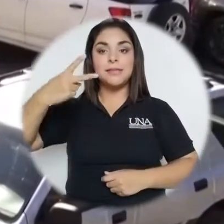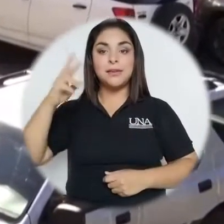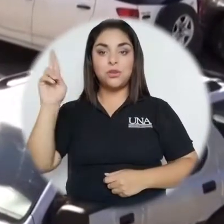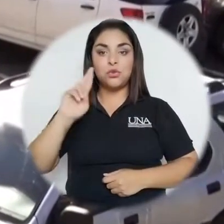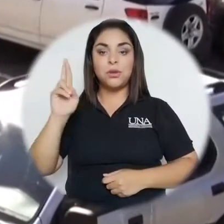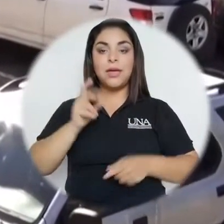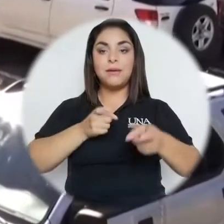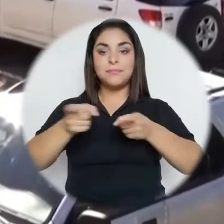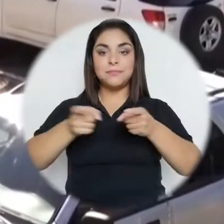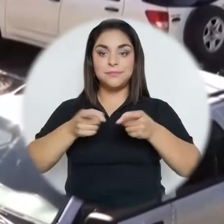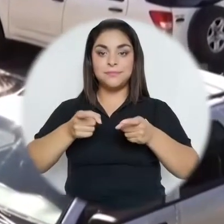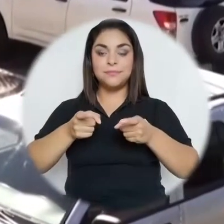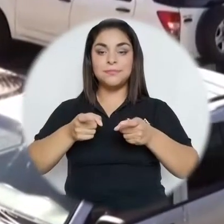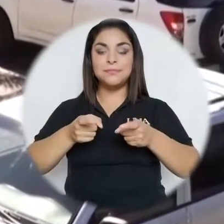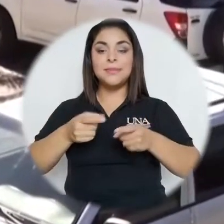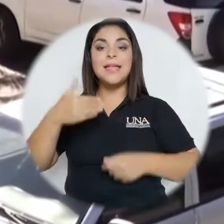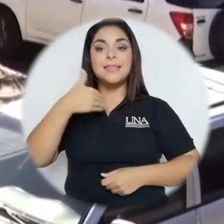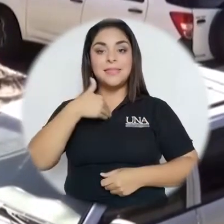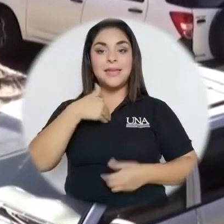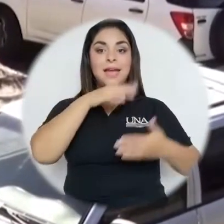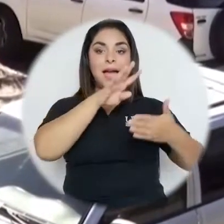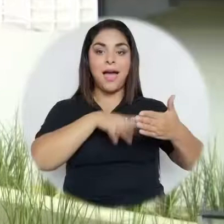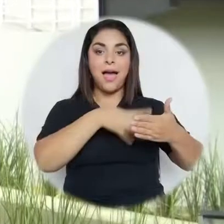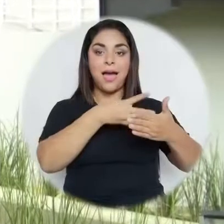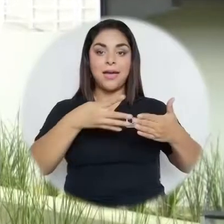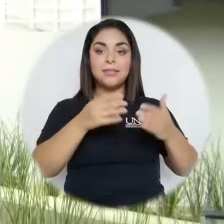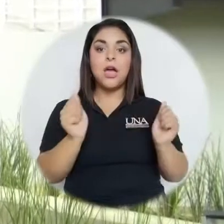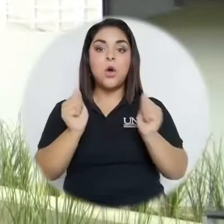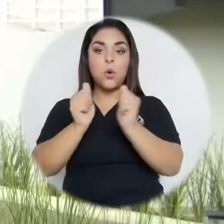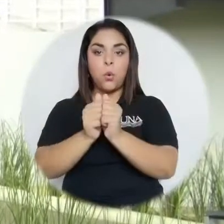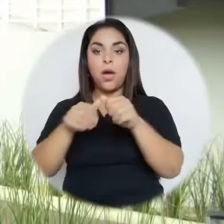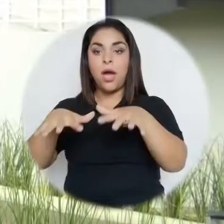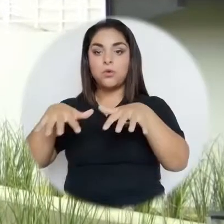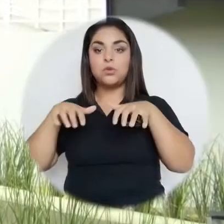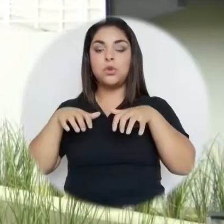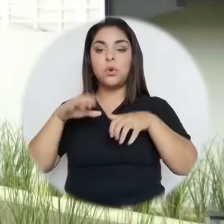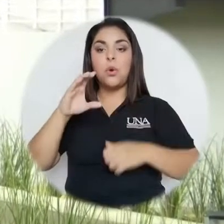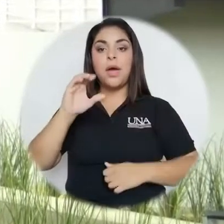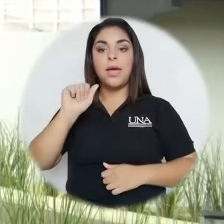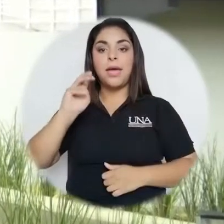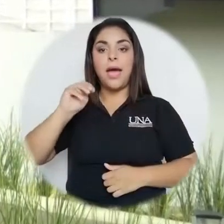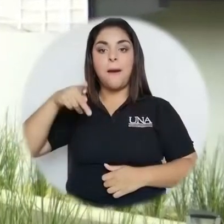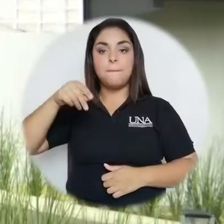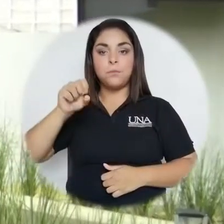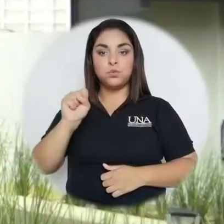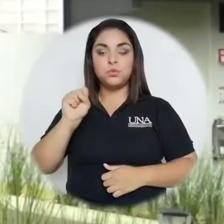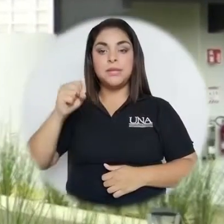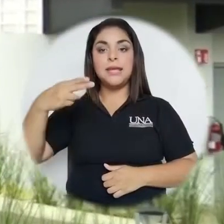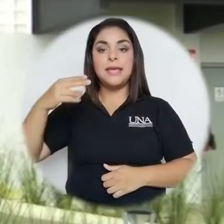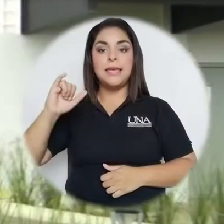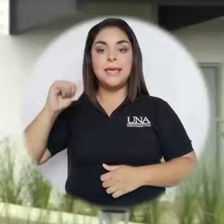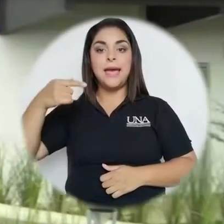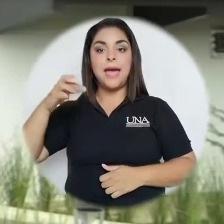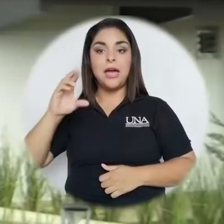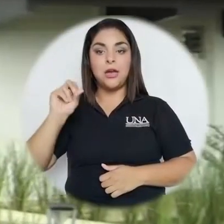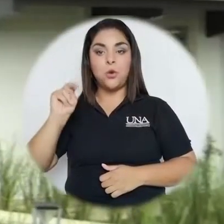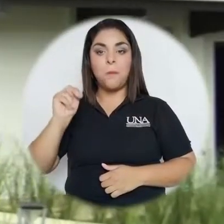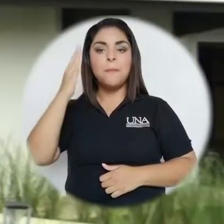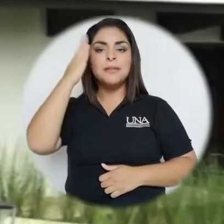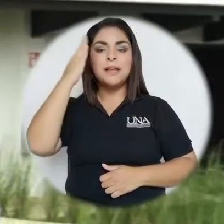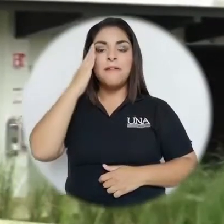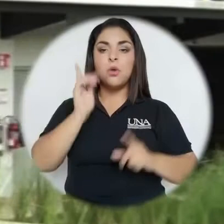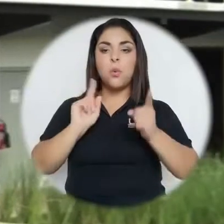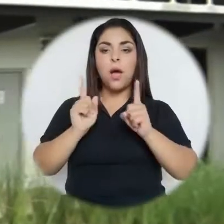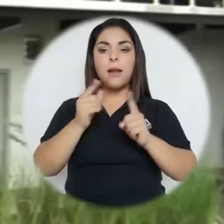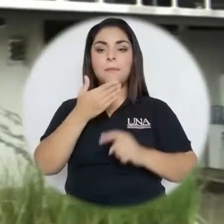Administración, Se maneja la agenda en conjunto con el Auditorio Campus El Higuerón para determinar cuál es la